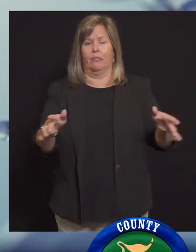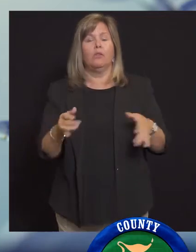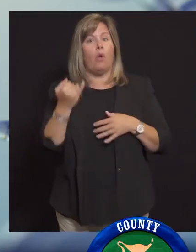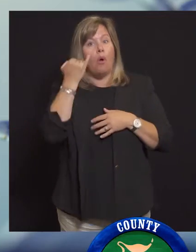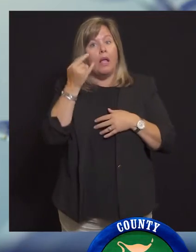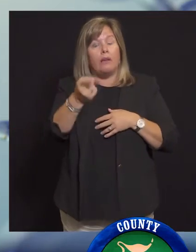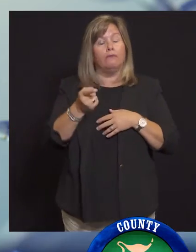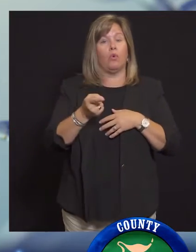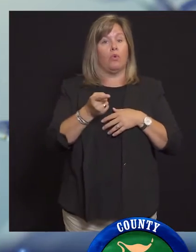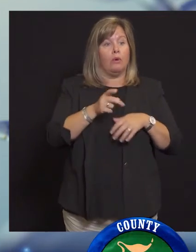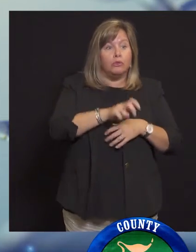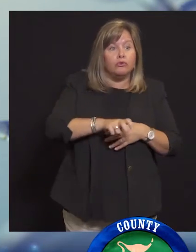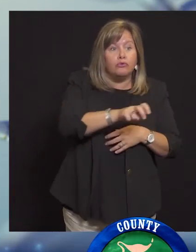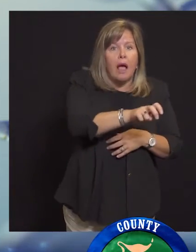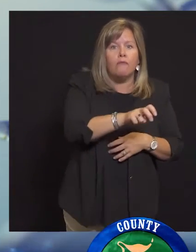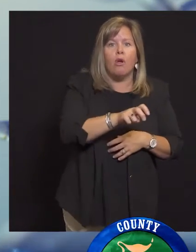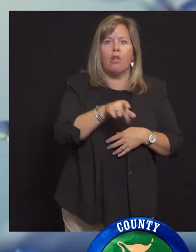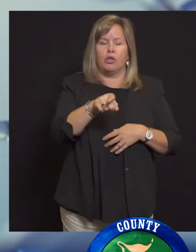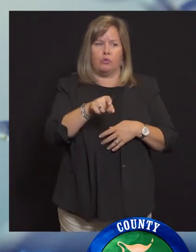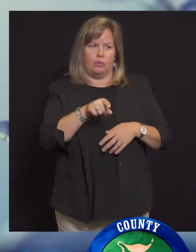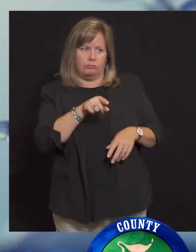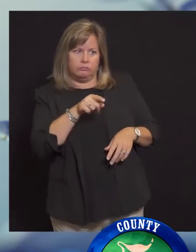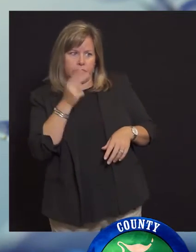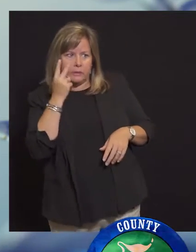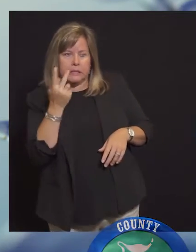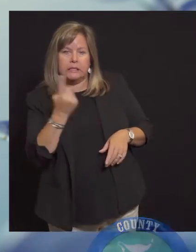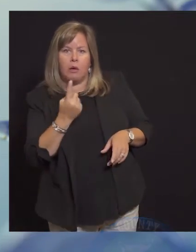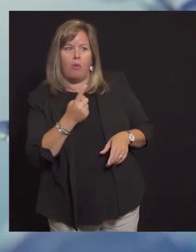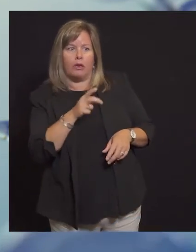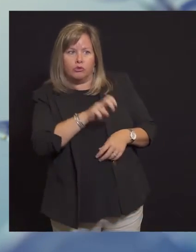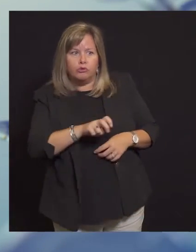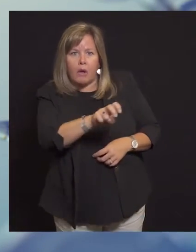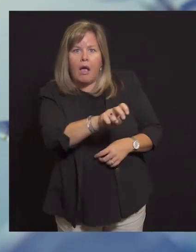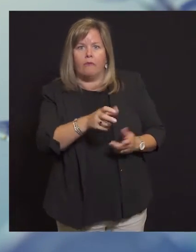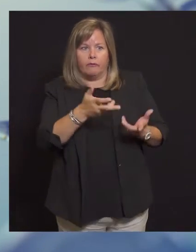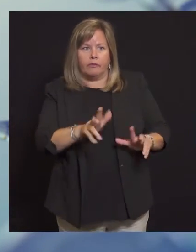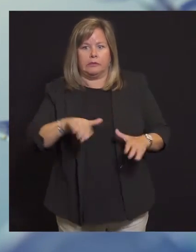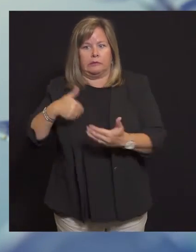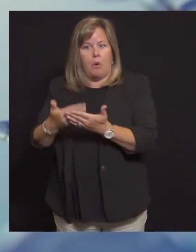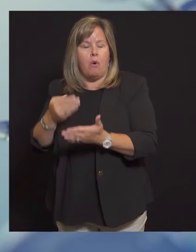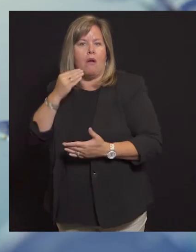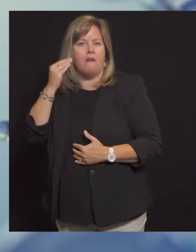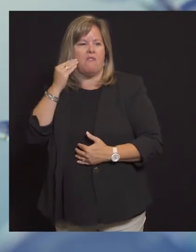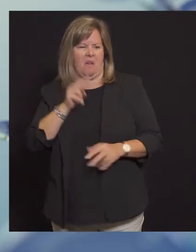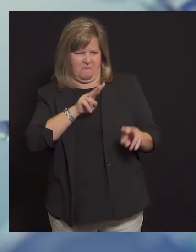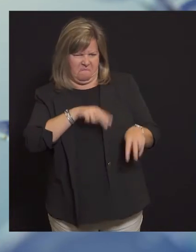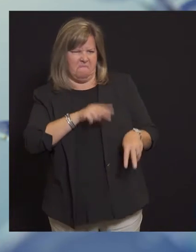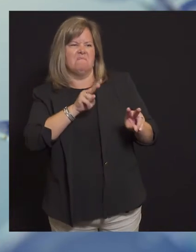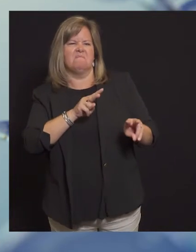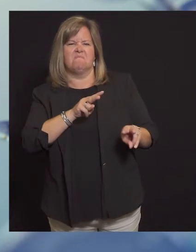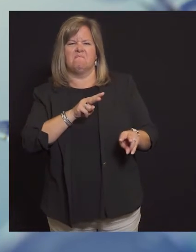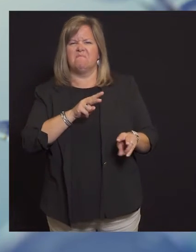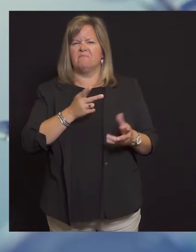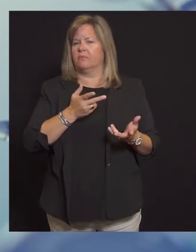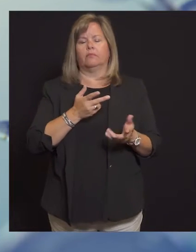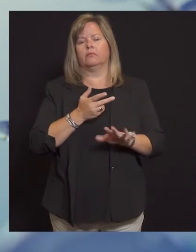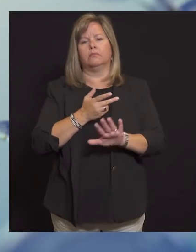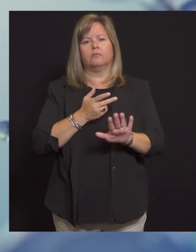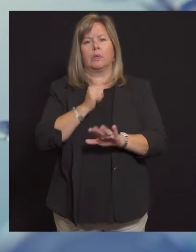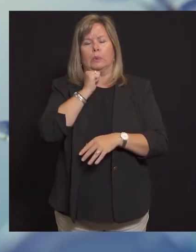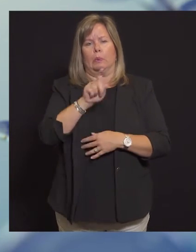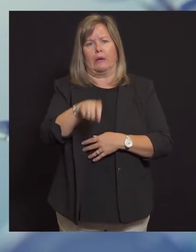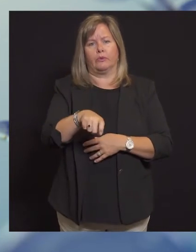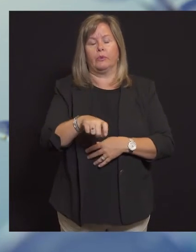sin embargo, ahora debido a que hay transmisión comunitaria de COVID-19 en todo el país, realmente no hay ninguna razón para tener